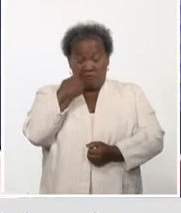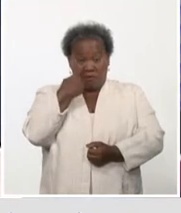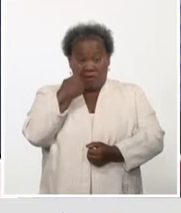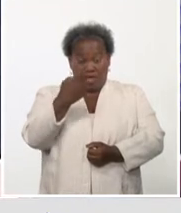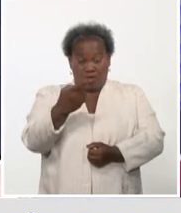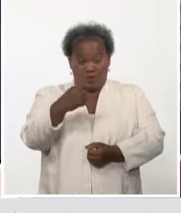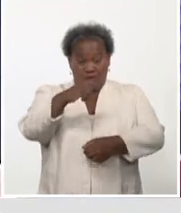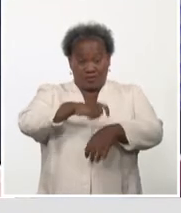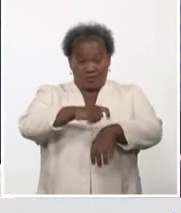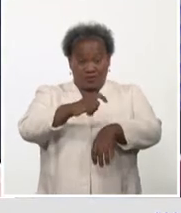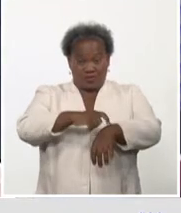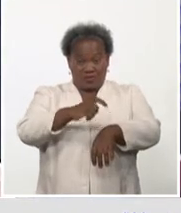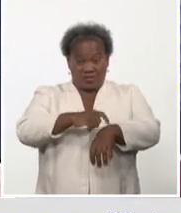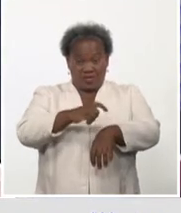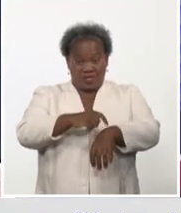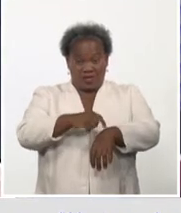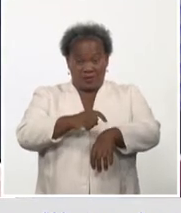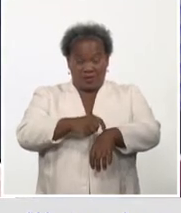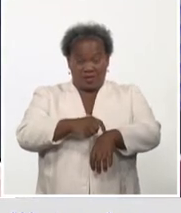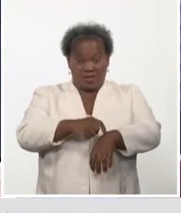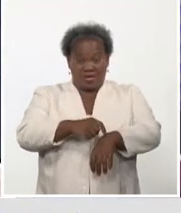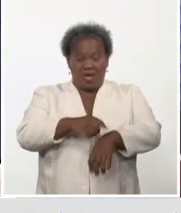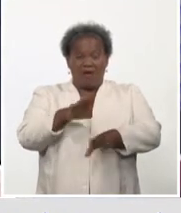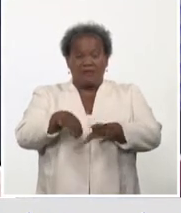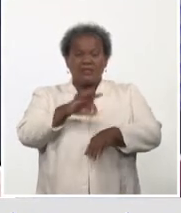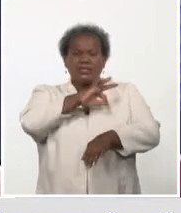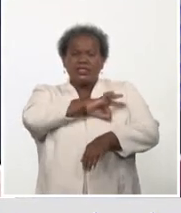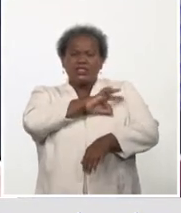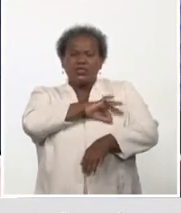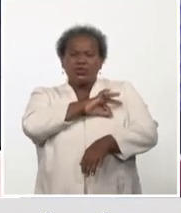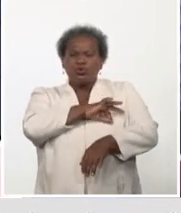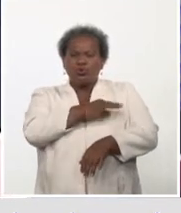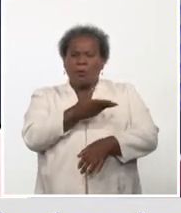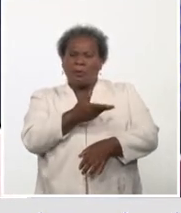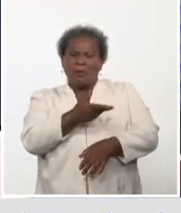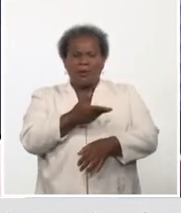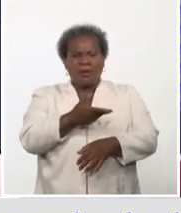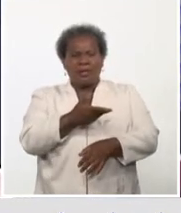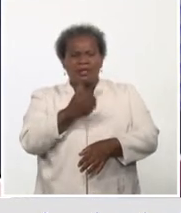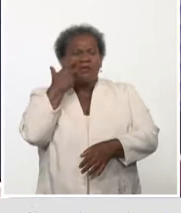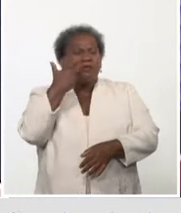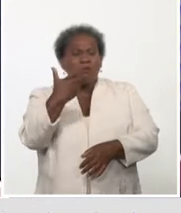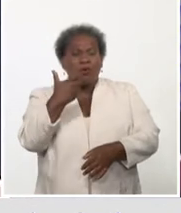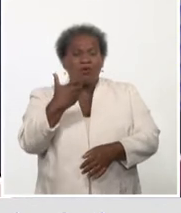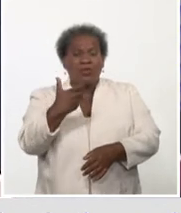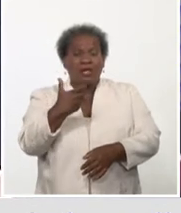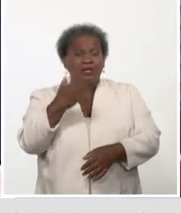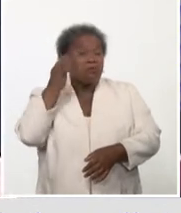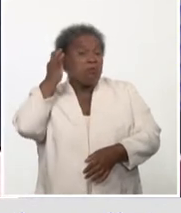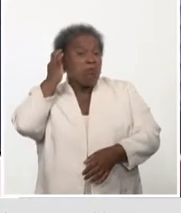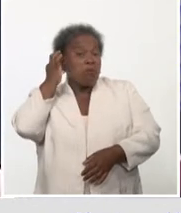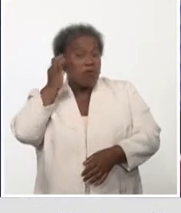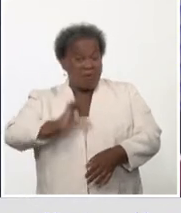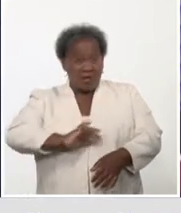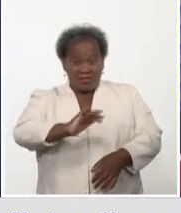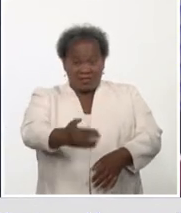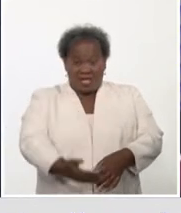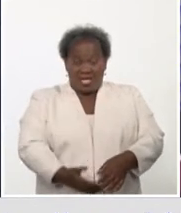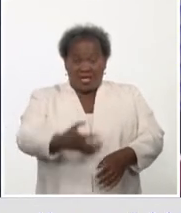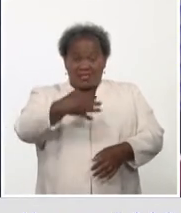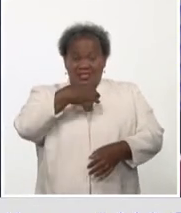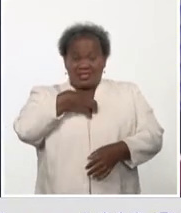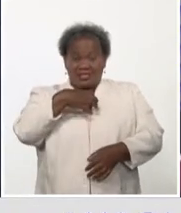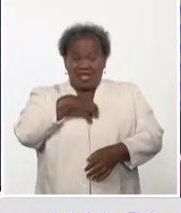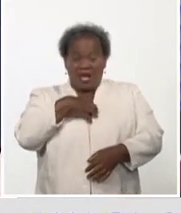con la presencia de síntomas. Es decir, es muy importante que la paciente que tenga síntomas, los síntomas son los de un